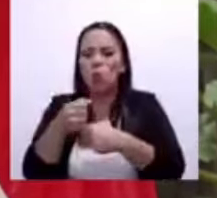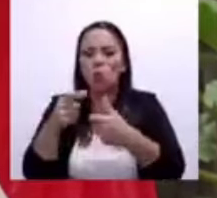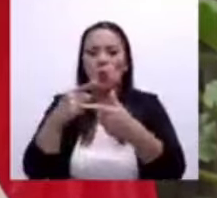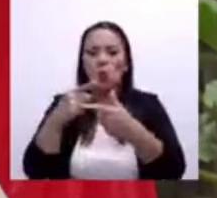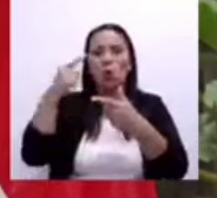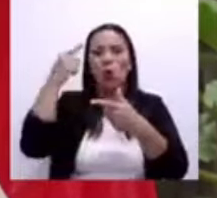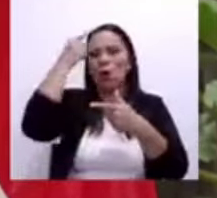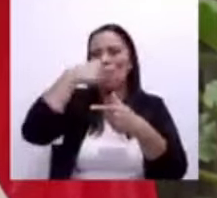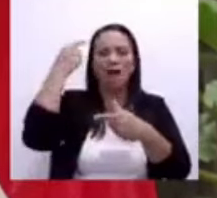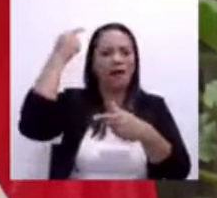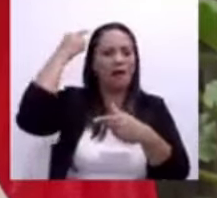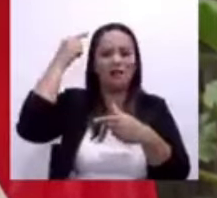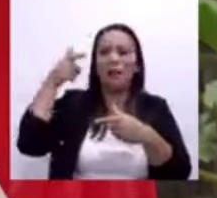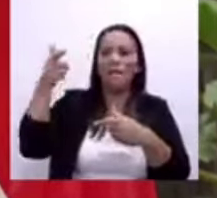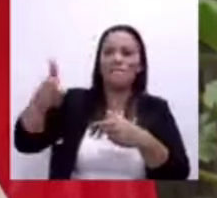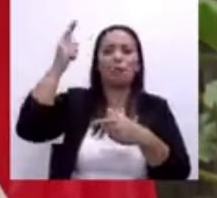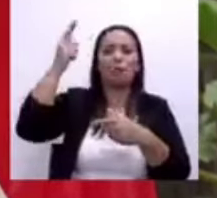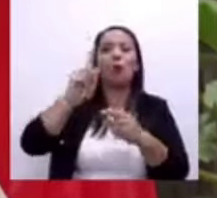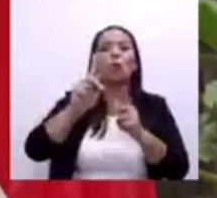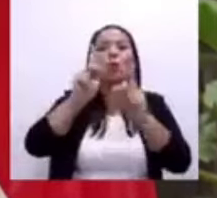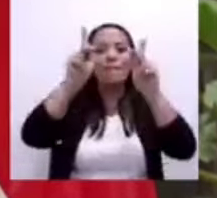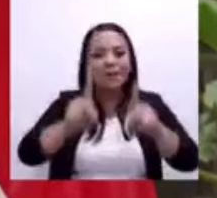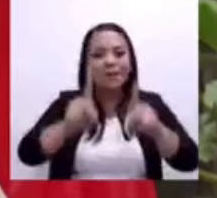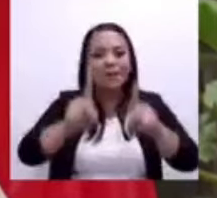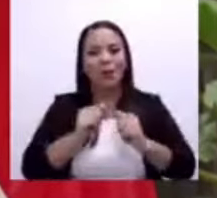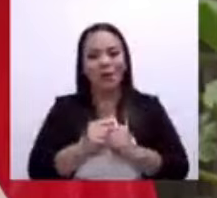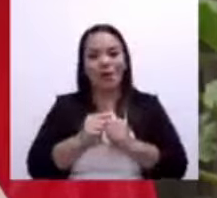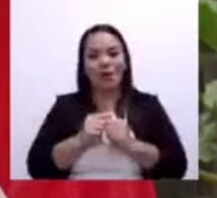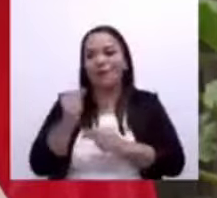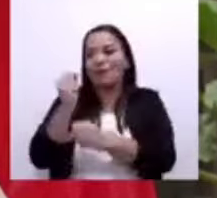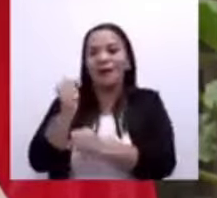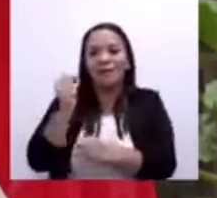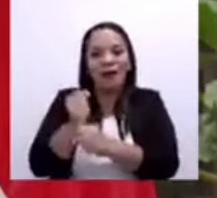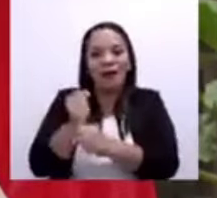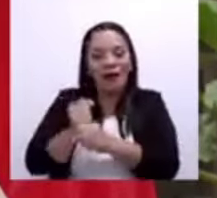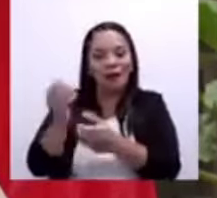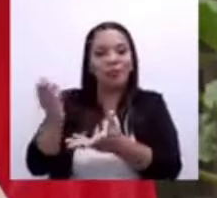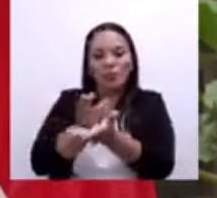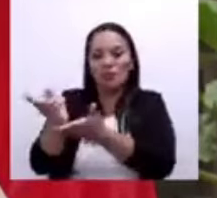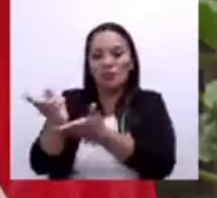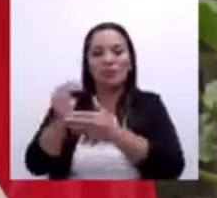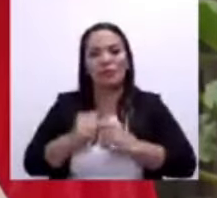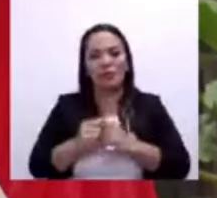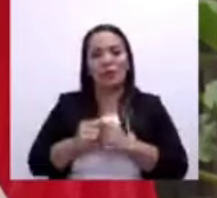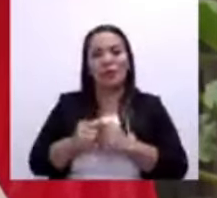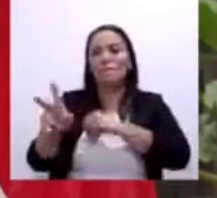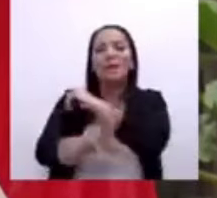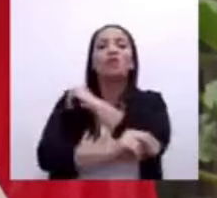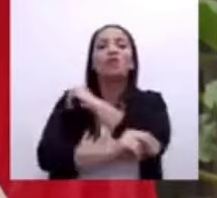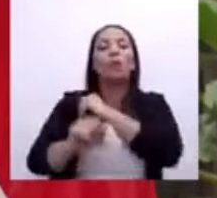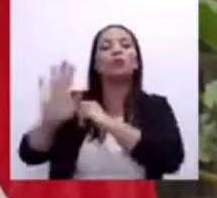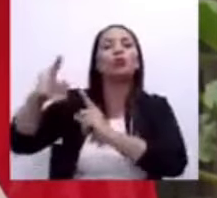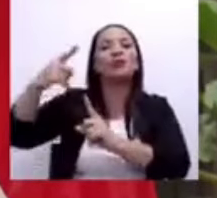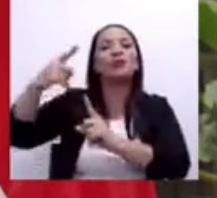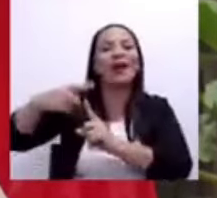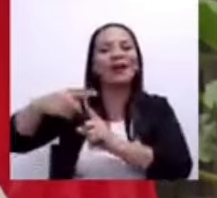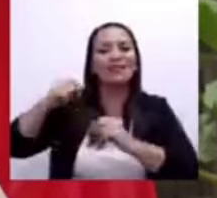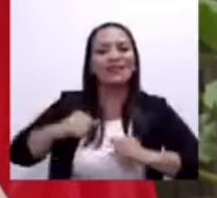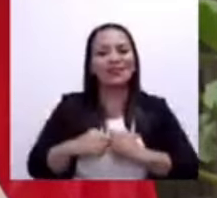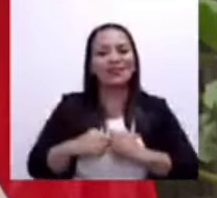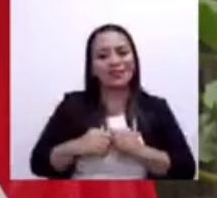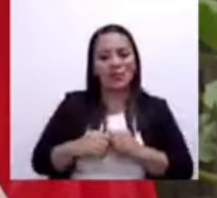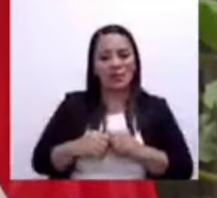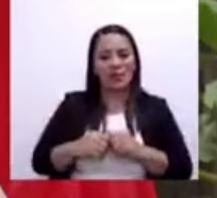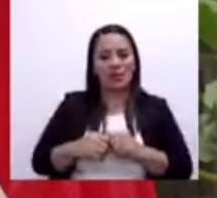a un ciudadano que estaba ganándose la vida para robarle el taxi e ir a cometer